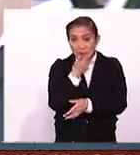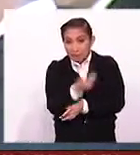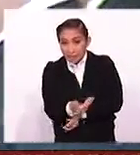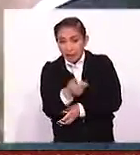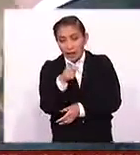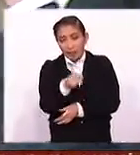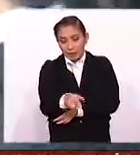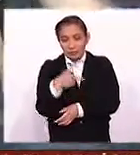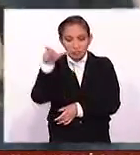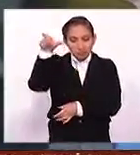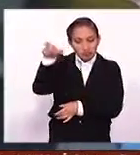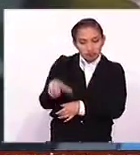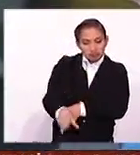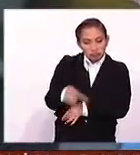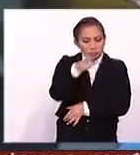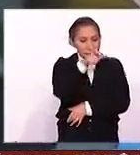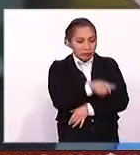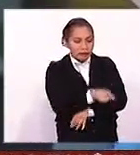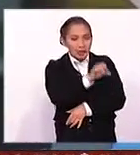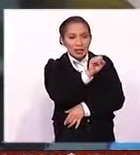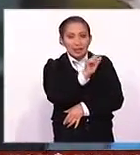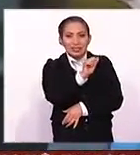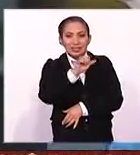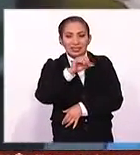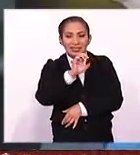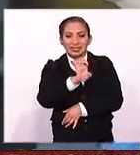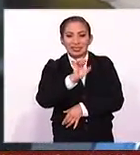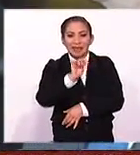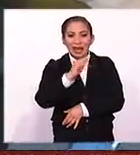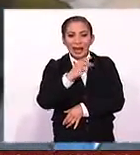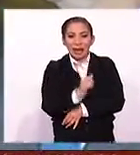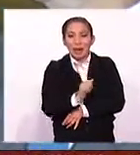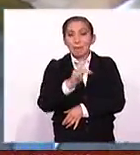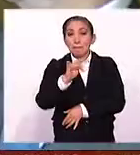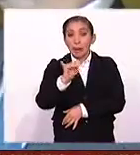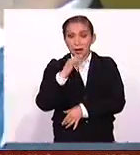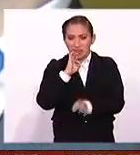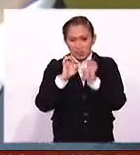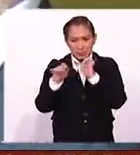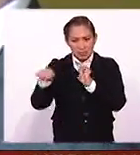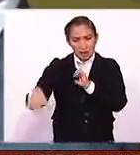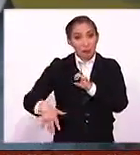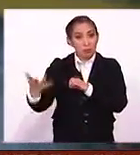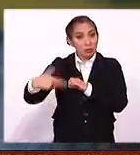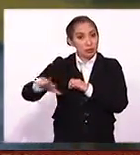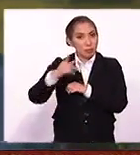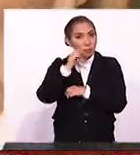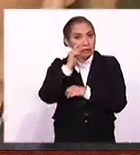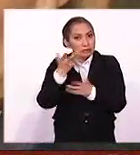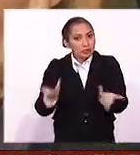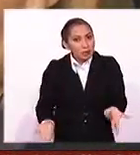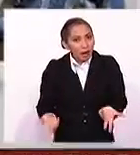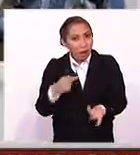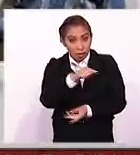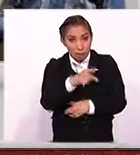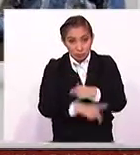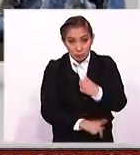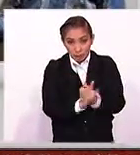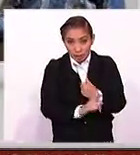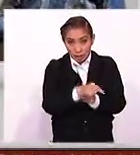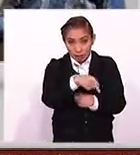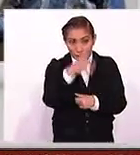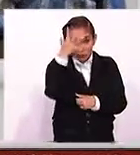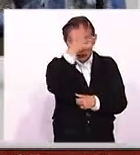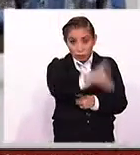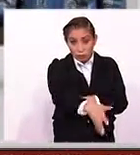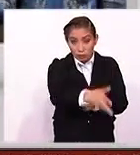manera, la conducta que hizo Sean Penn al llevar a cabo esa entrevista con una persona que era buscada por la justicia, le podría ocasionar problemas